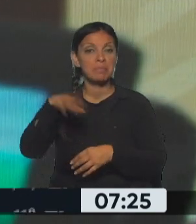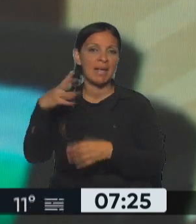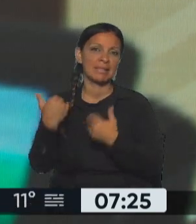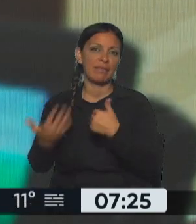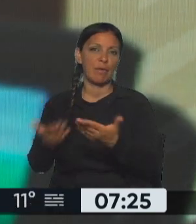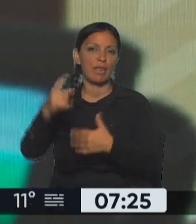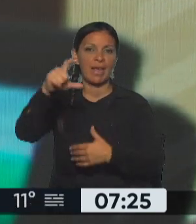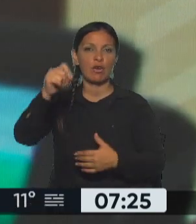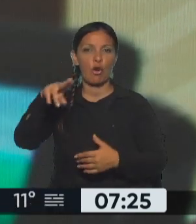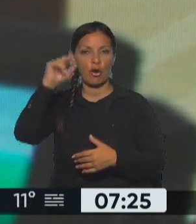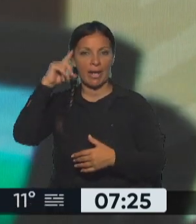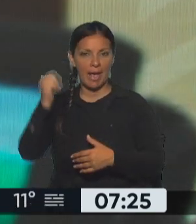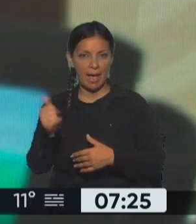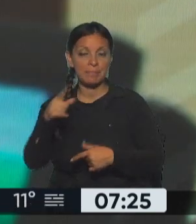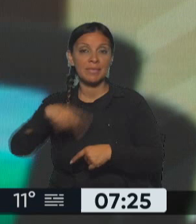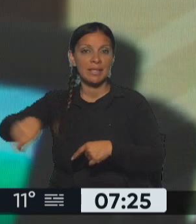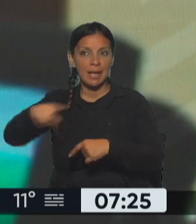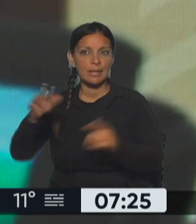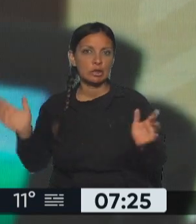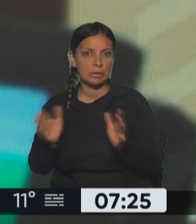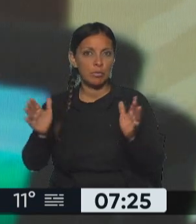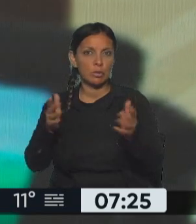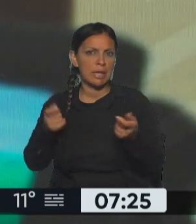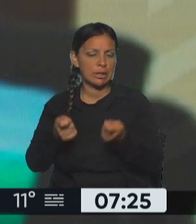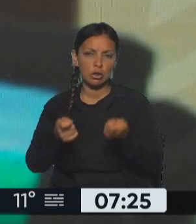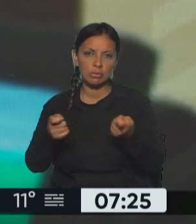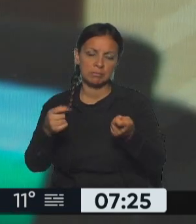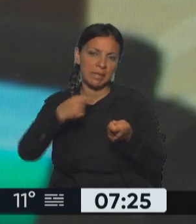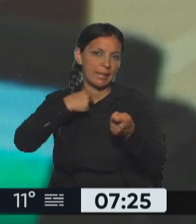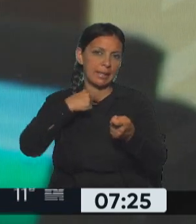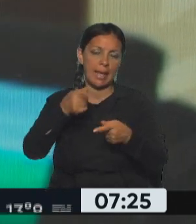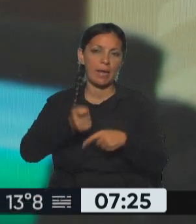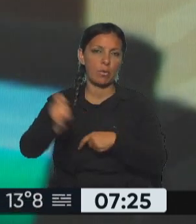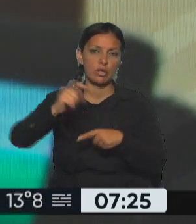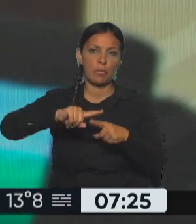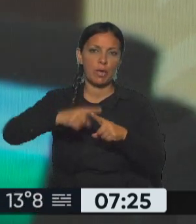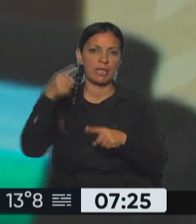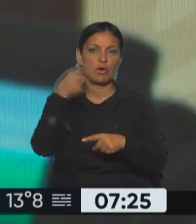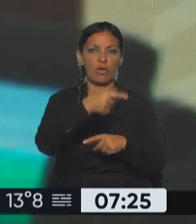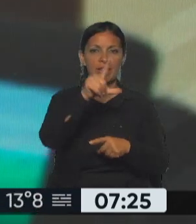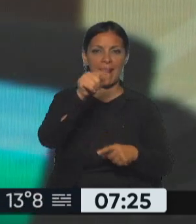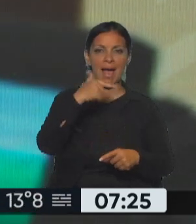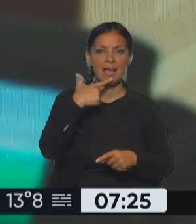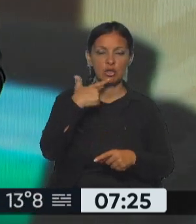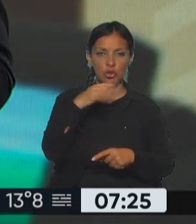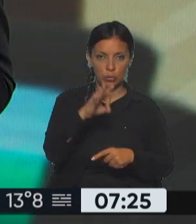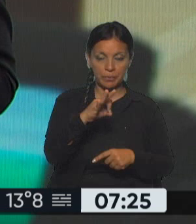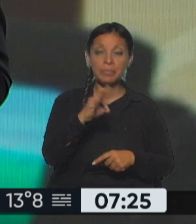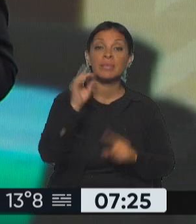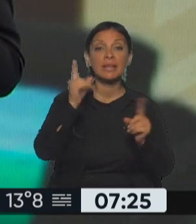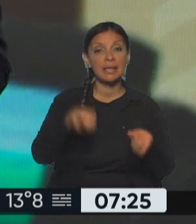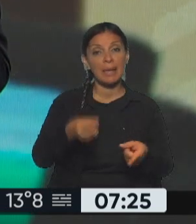son los que están impulsando junto con otros partidos de oposición este juicio político contra Guillermo Lazo y recordar que también